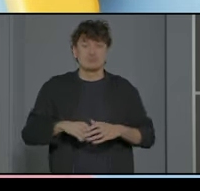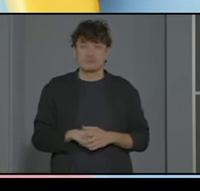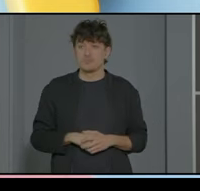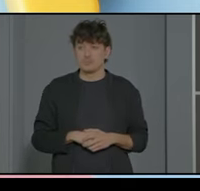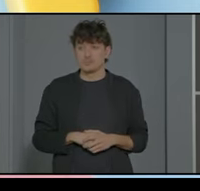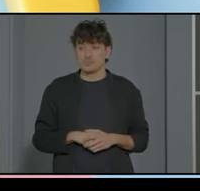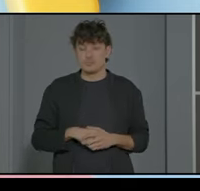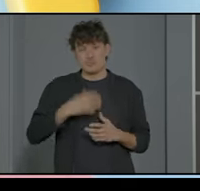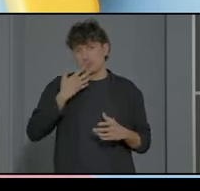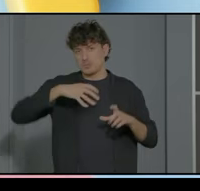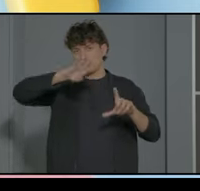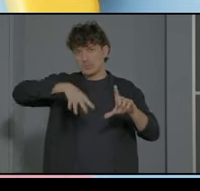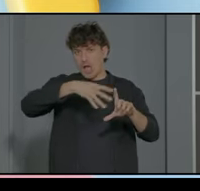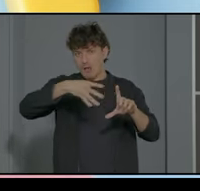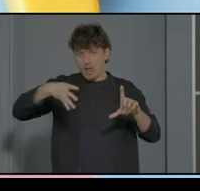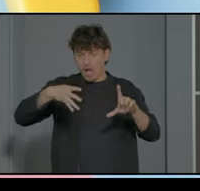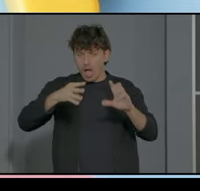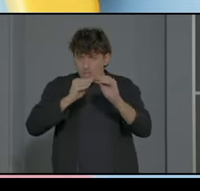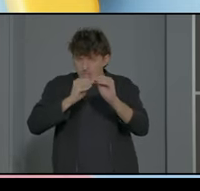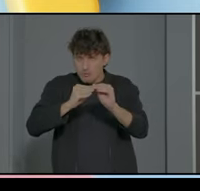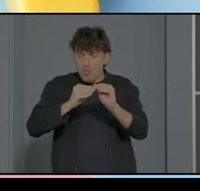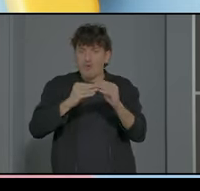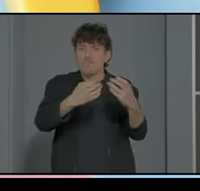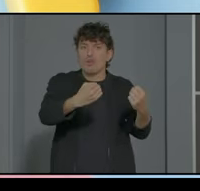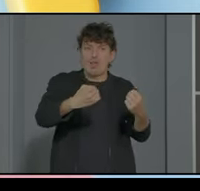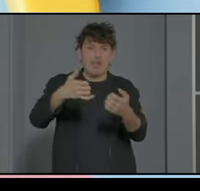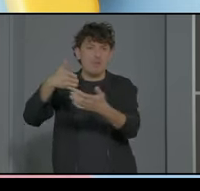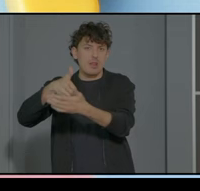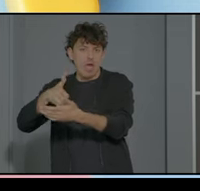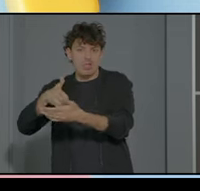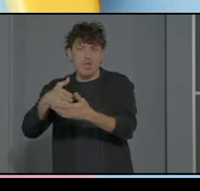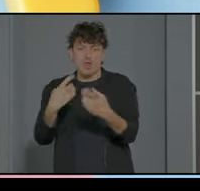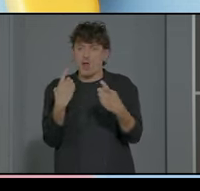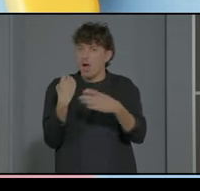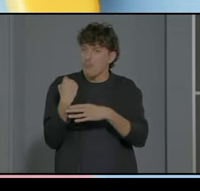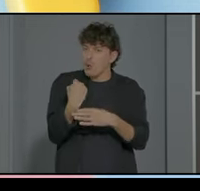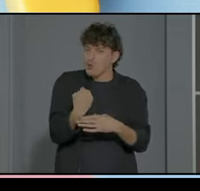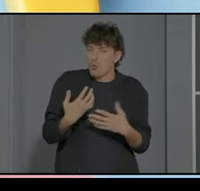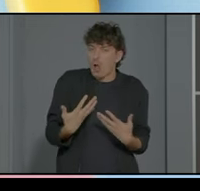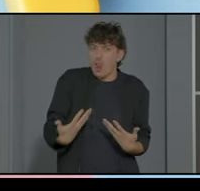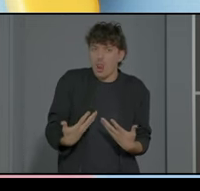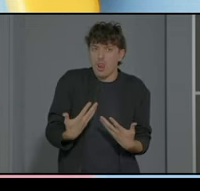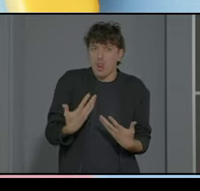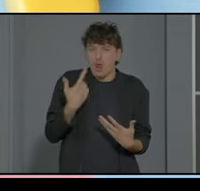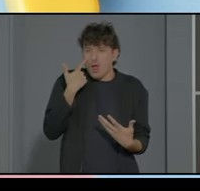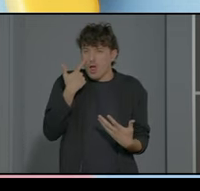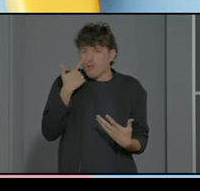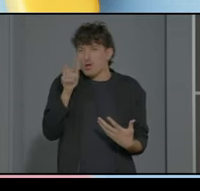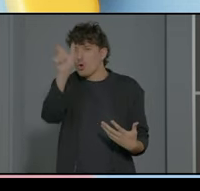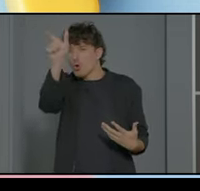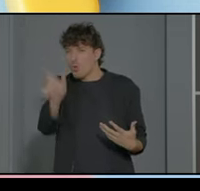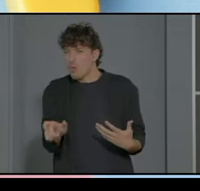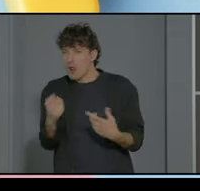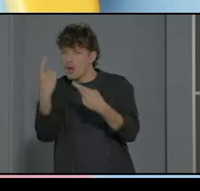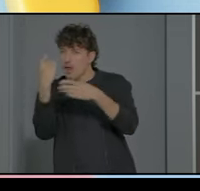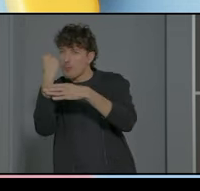elaboramos una tabla de fortalezas de debilidades y necesidades de apoyo y partimos de esa columna de necesidades de apoyo a partir de